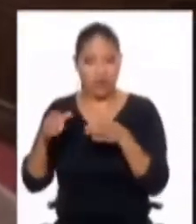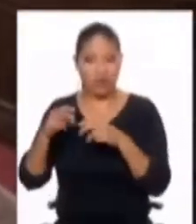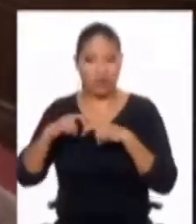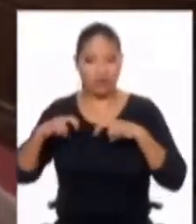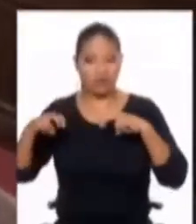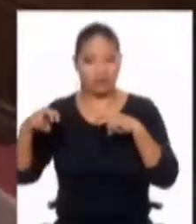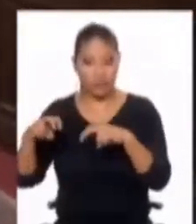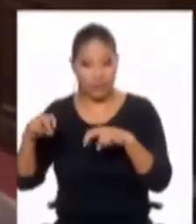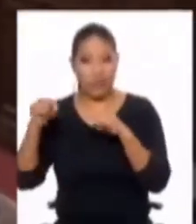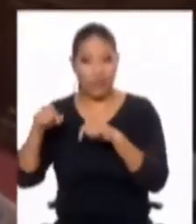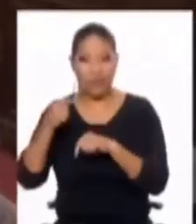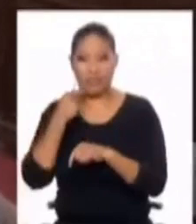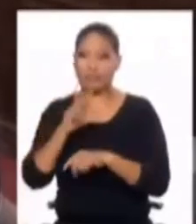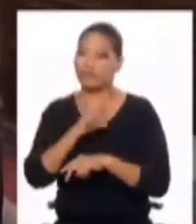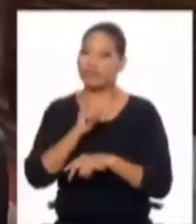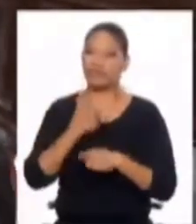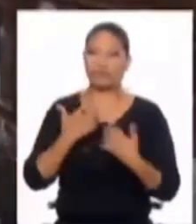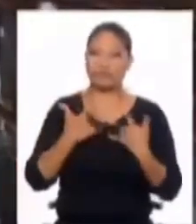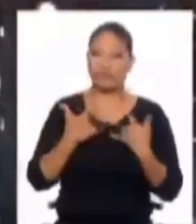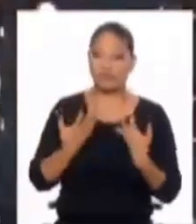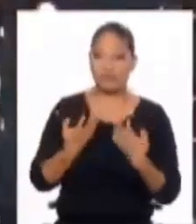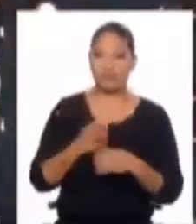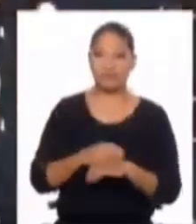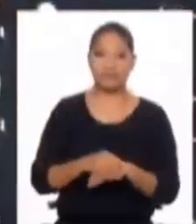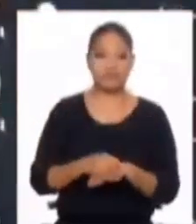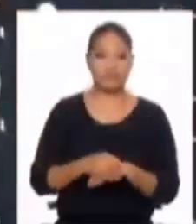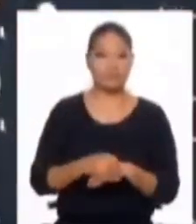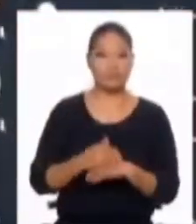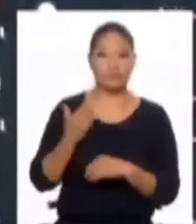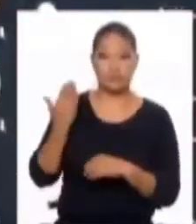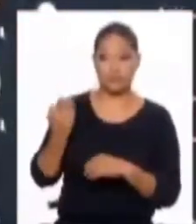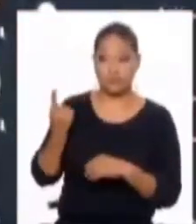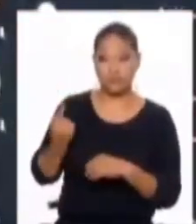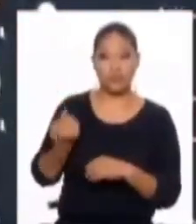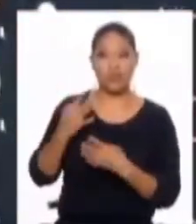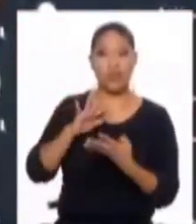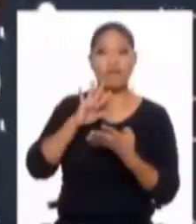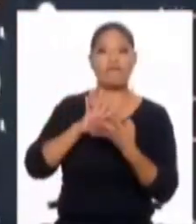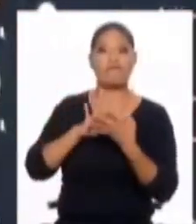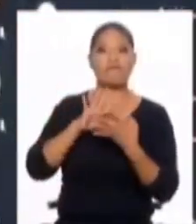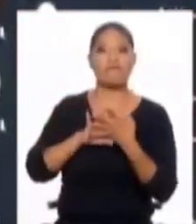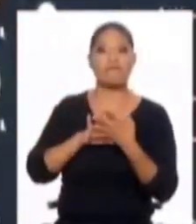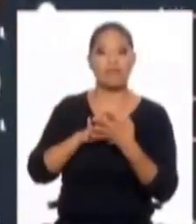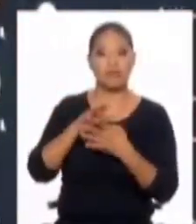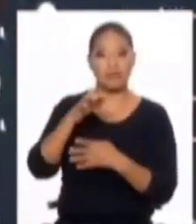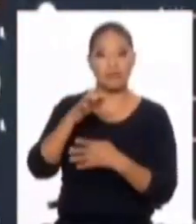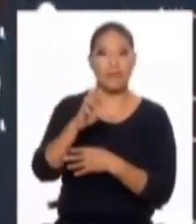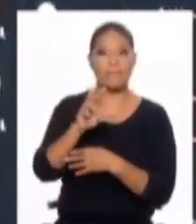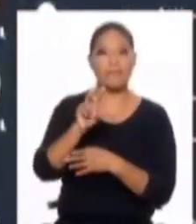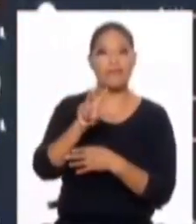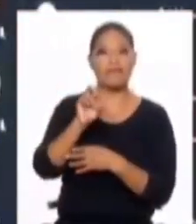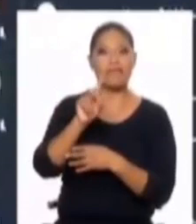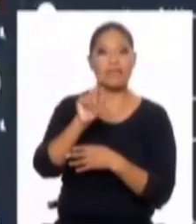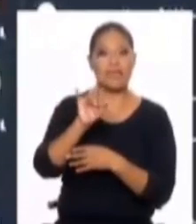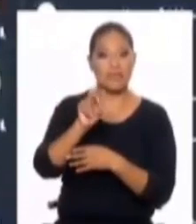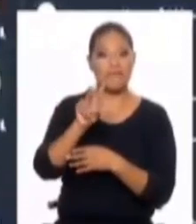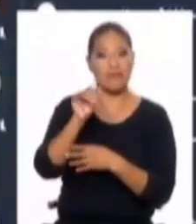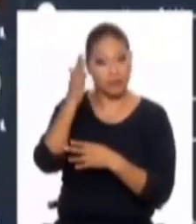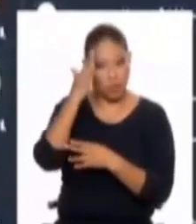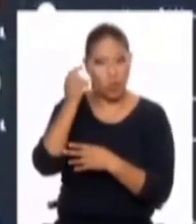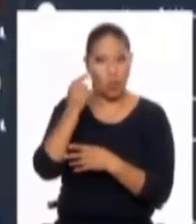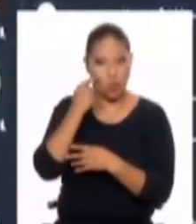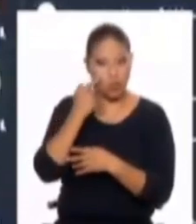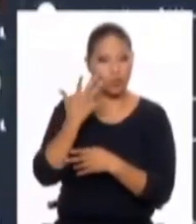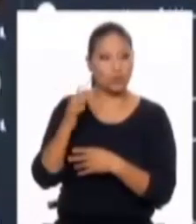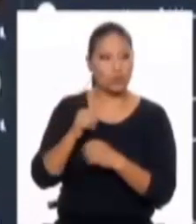de la comisión dejó en claro su situación su patrocinado está con prisión preventiva señor abogado, usted conoce que el abogado,